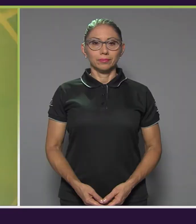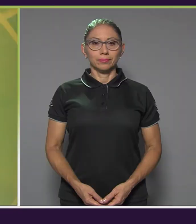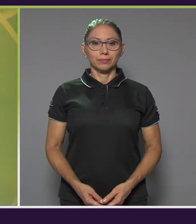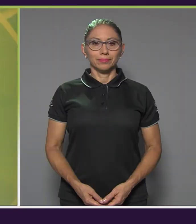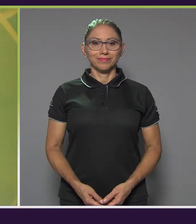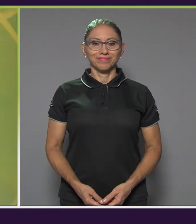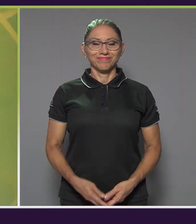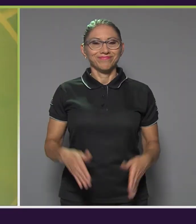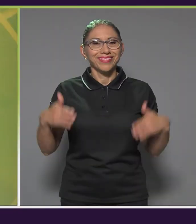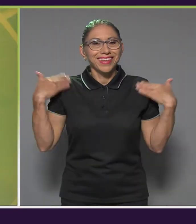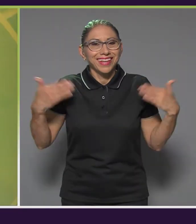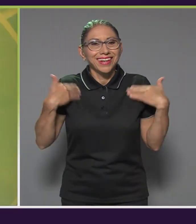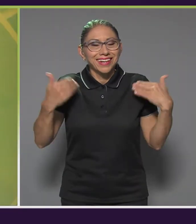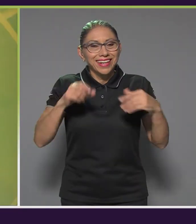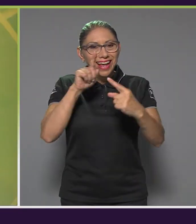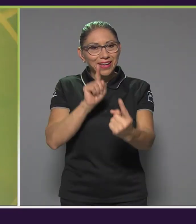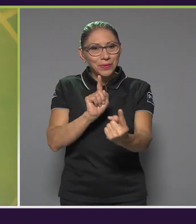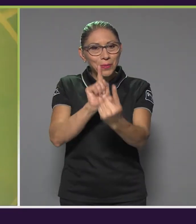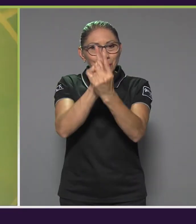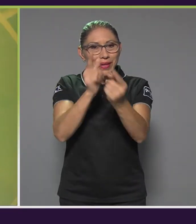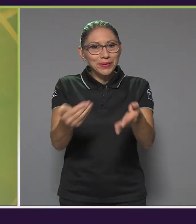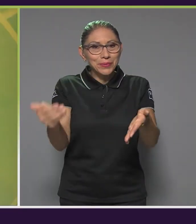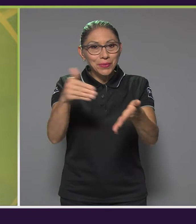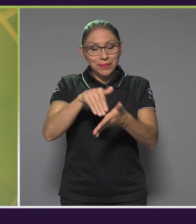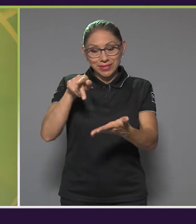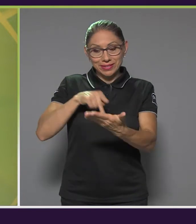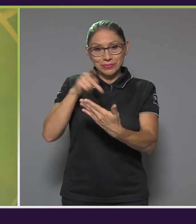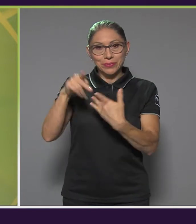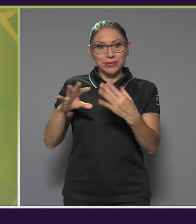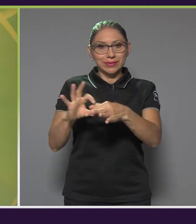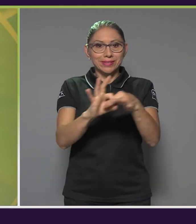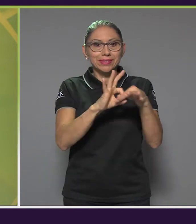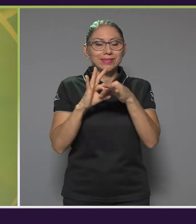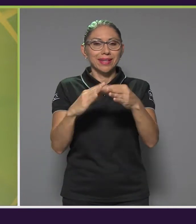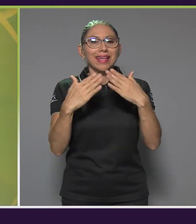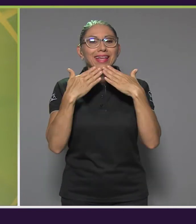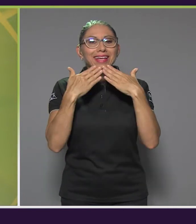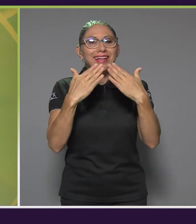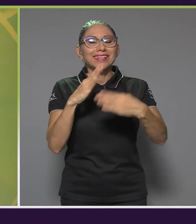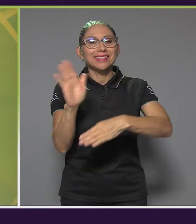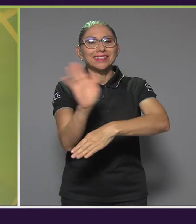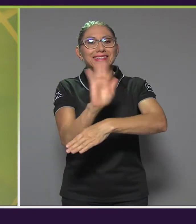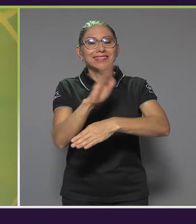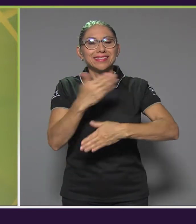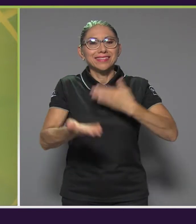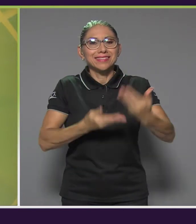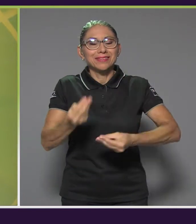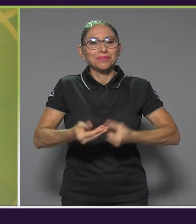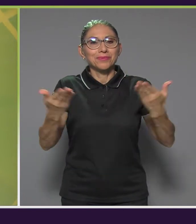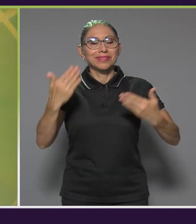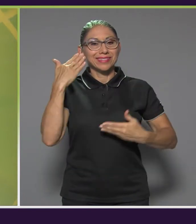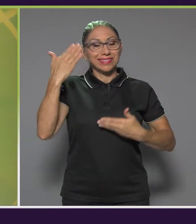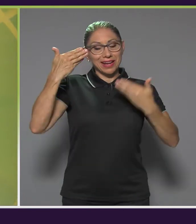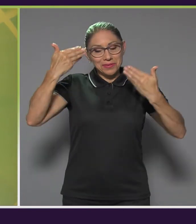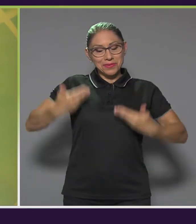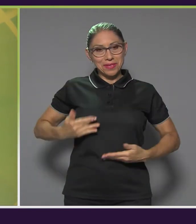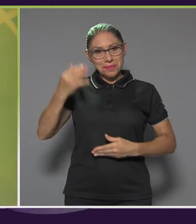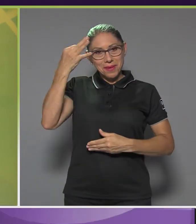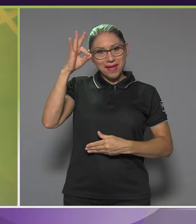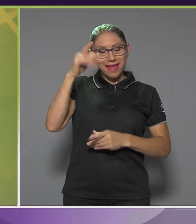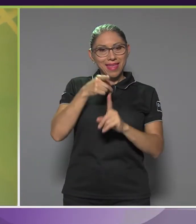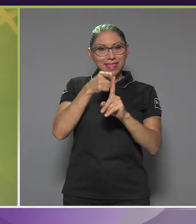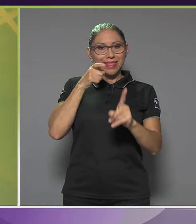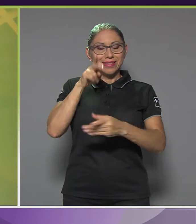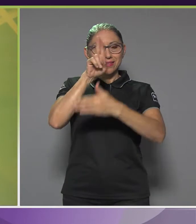¡Qué alegría de encontrarnos nuevamente en Nexos! Gracias a la Televisión de Servicio Público. Les saluda María Fernanda Jiménez desde la